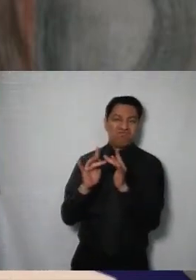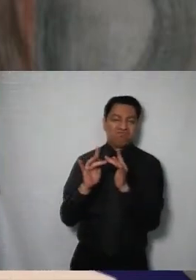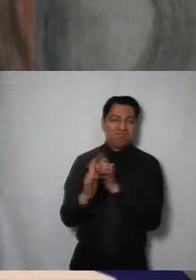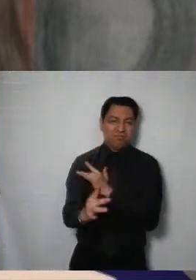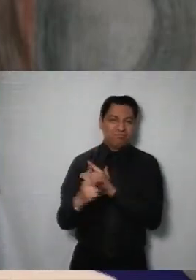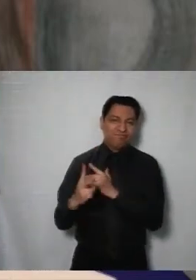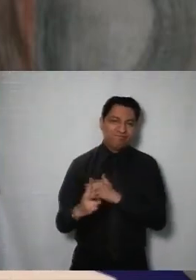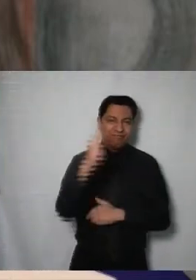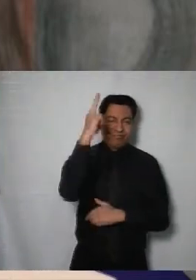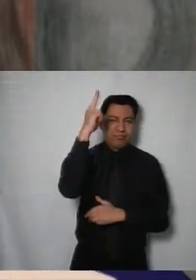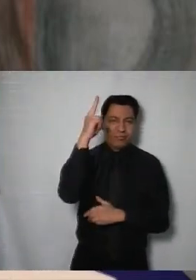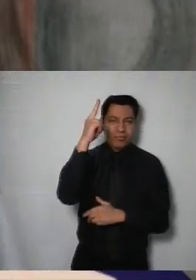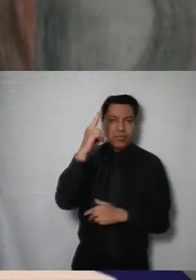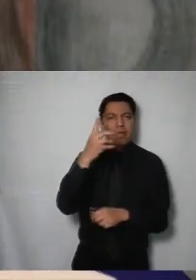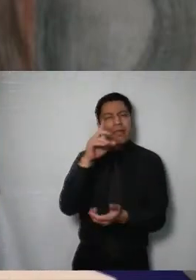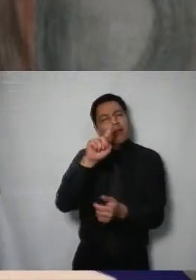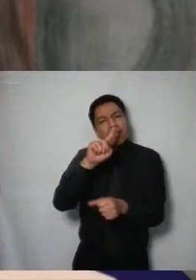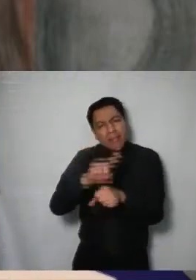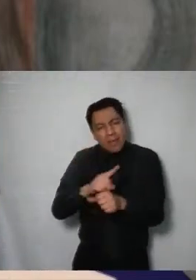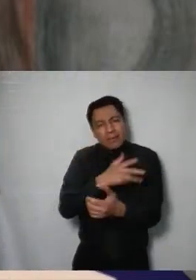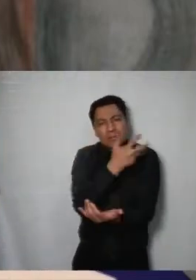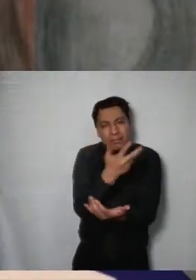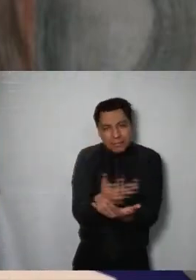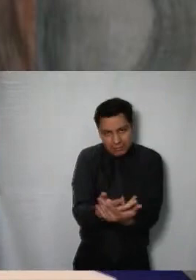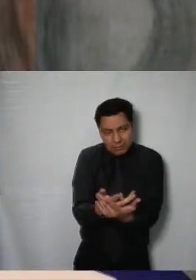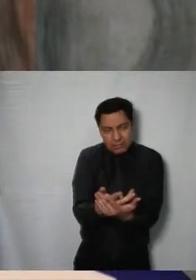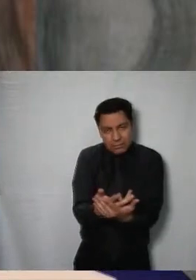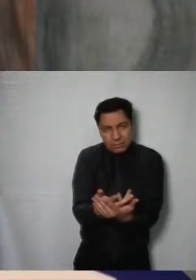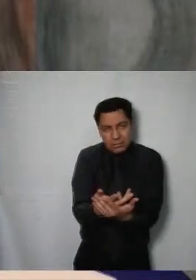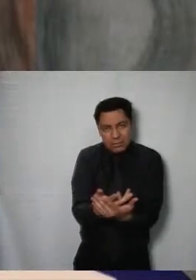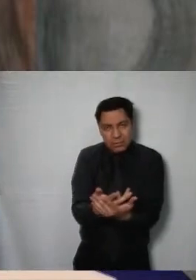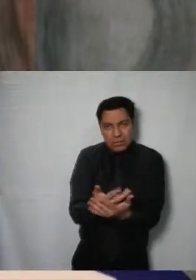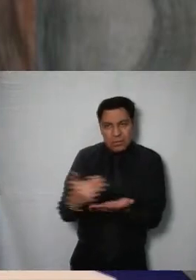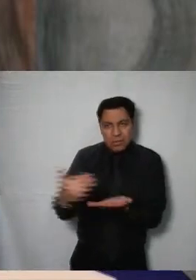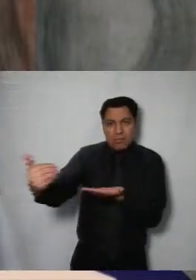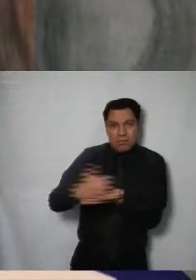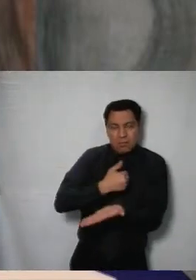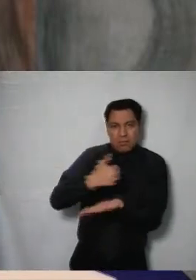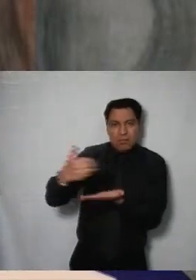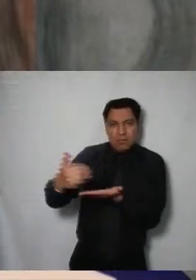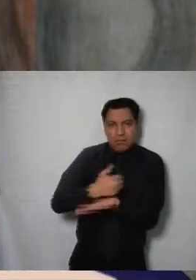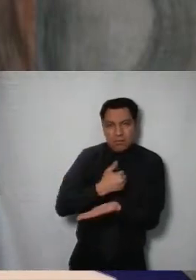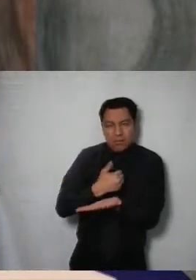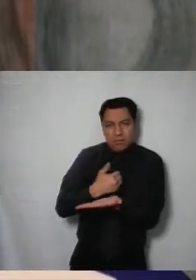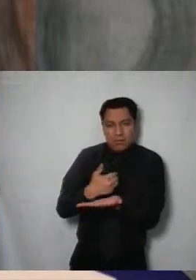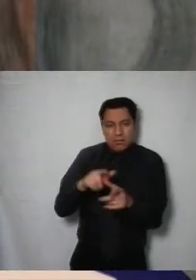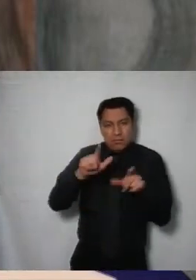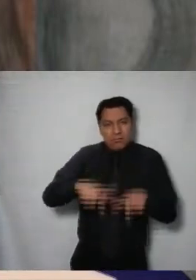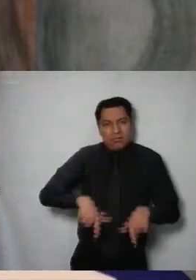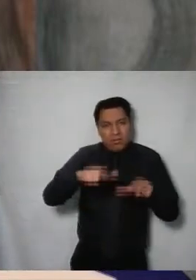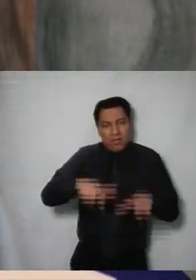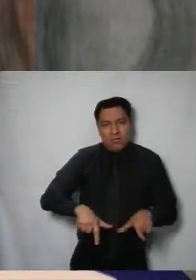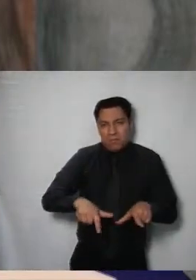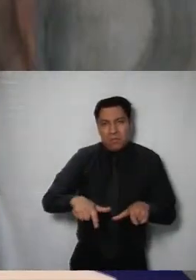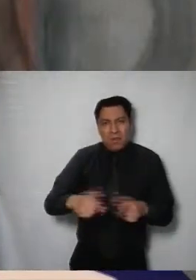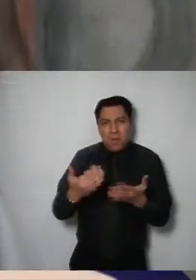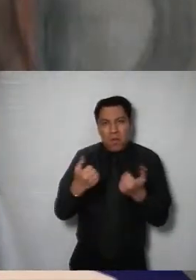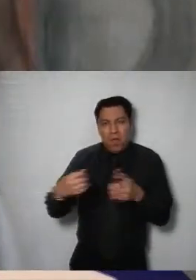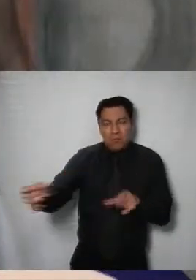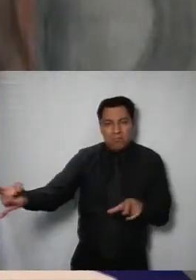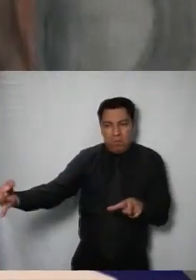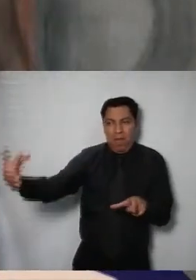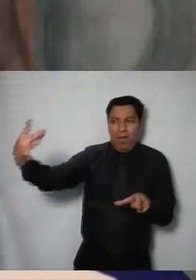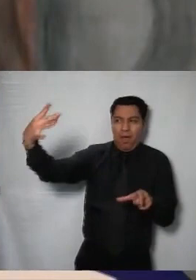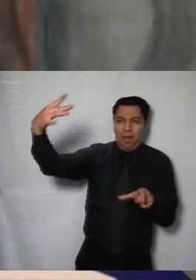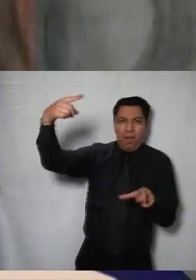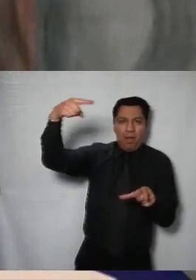donde se declararon días inhábiles y cuando no entra por ahí o no hay en el medio notificado que es la plataforma se